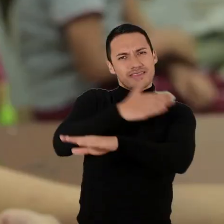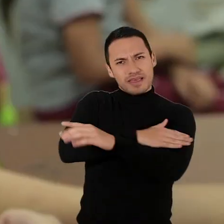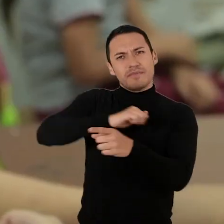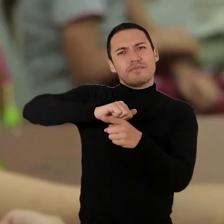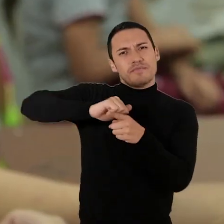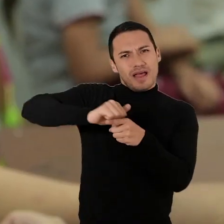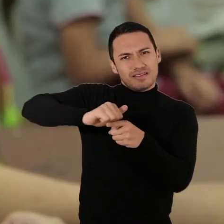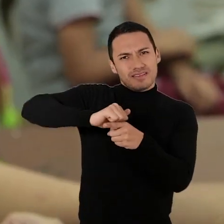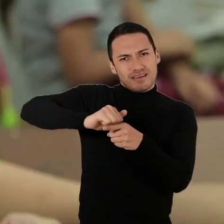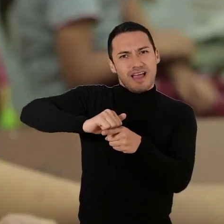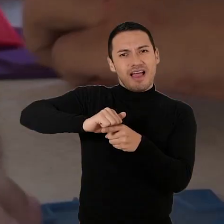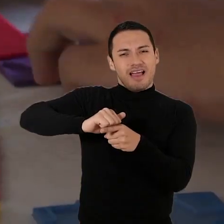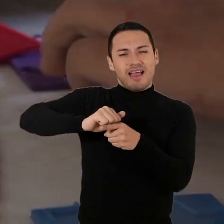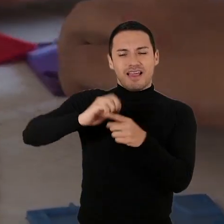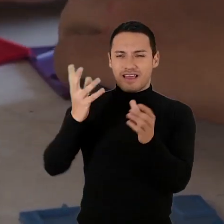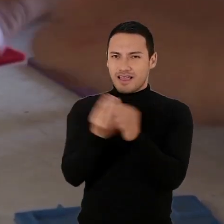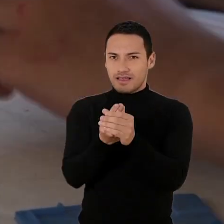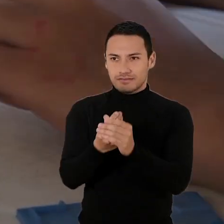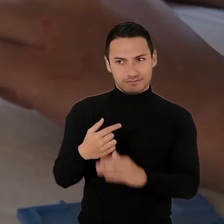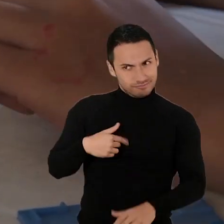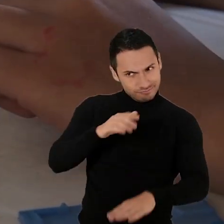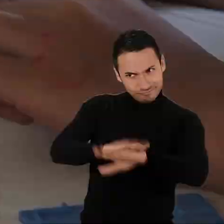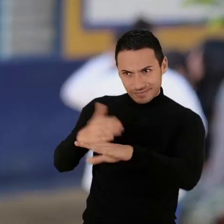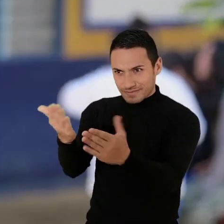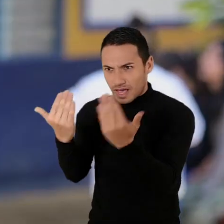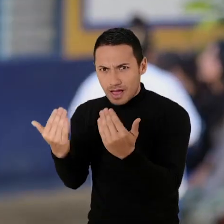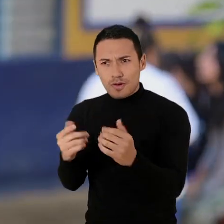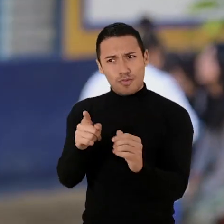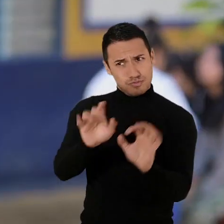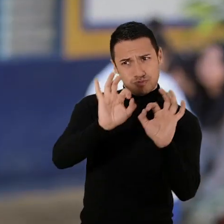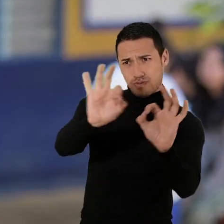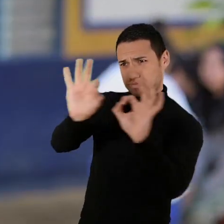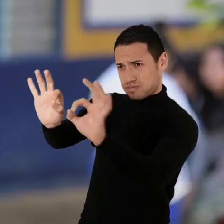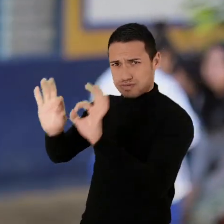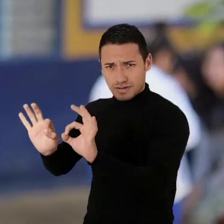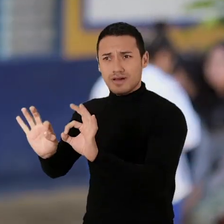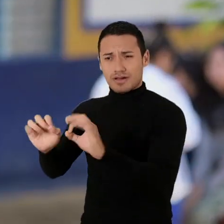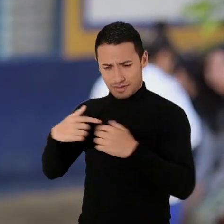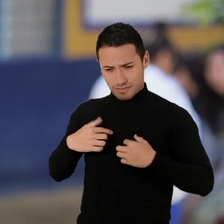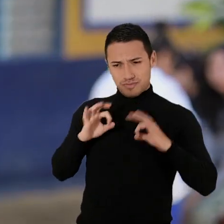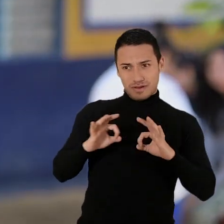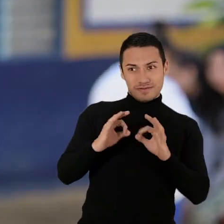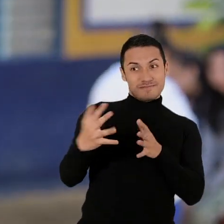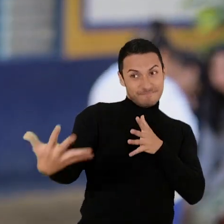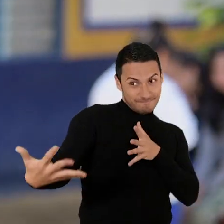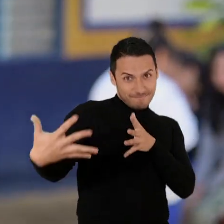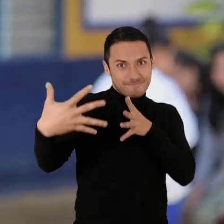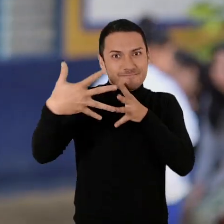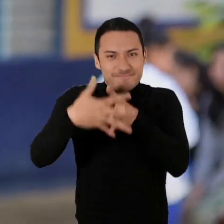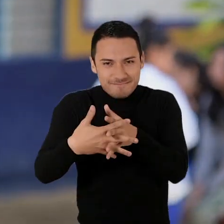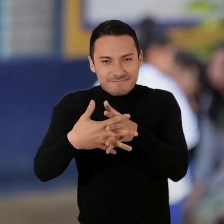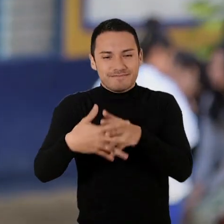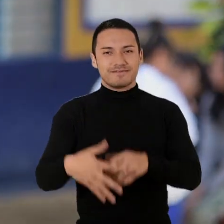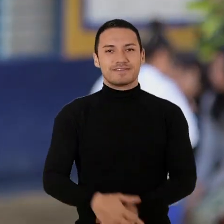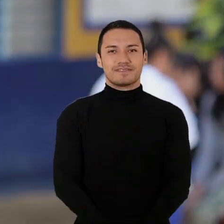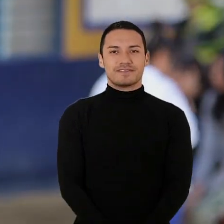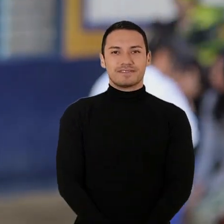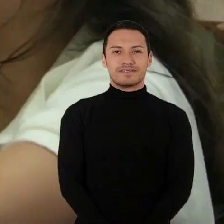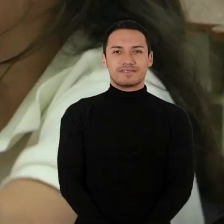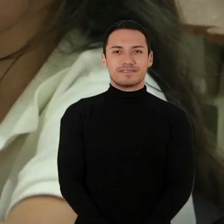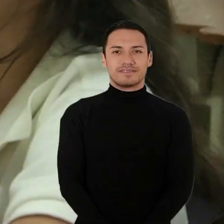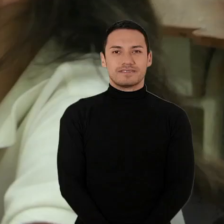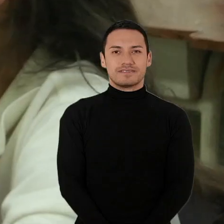prácticas inclusivas así que decidimos decirles, venga, ustedes tienen algo muy bueno, nosotros también tenemos algo muy bueno, trabajemos